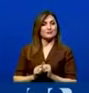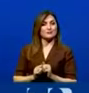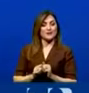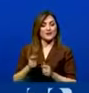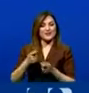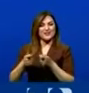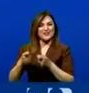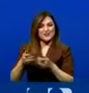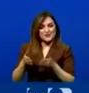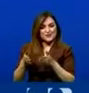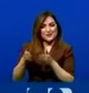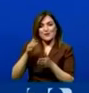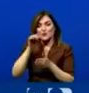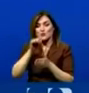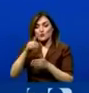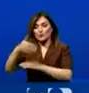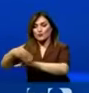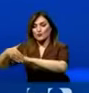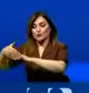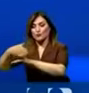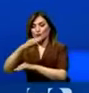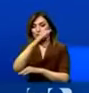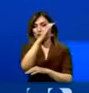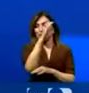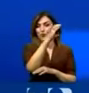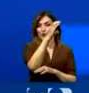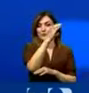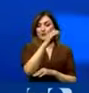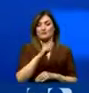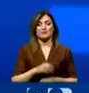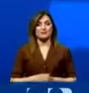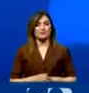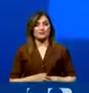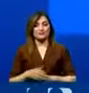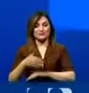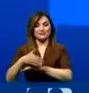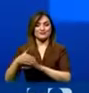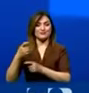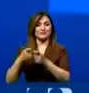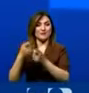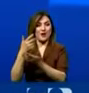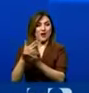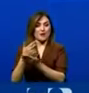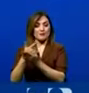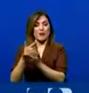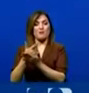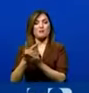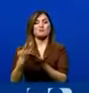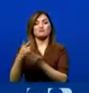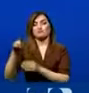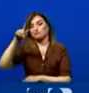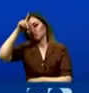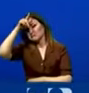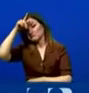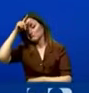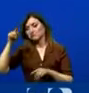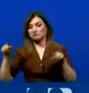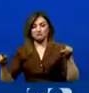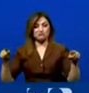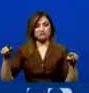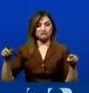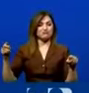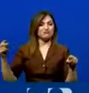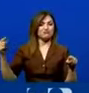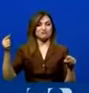narcotráfico que vienen desde la frontera de Colombia y las rutas de las armas que vienen desde la frontera del Perú se acelera.